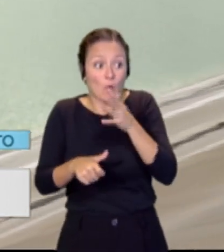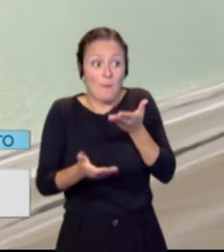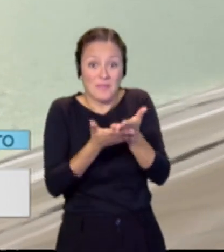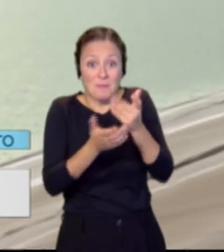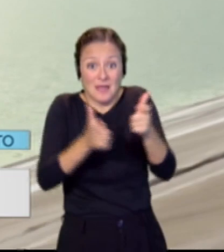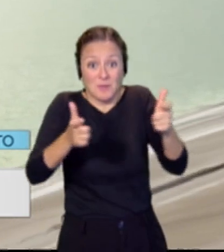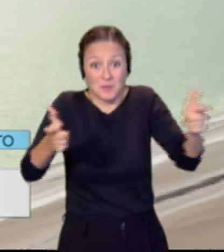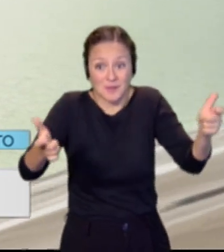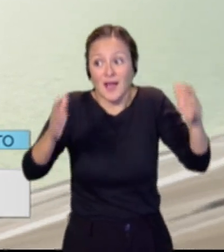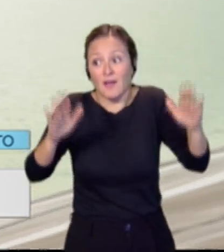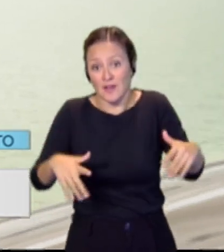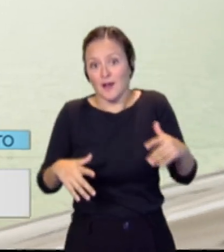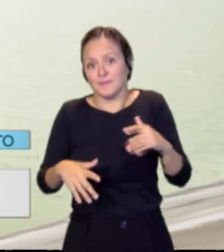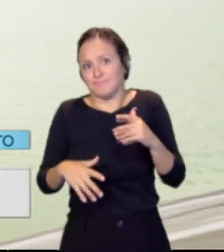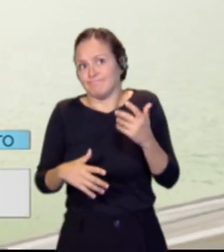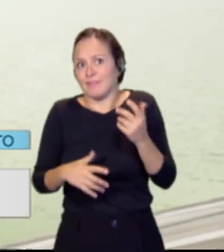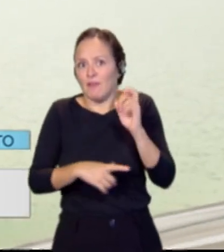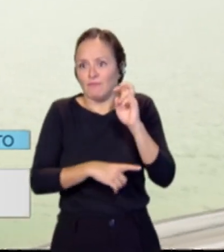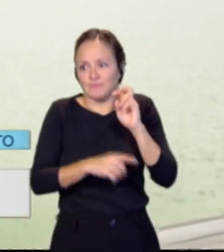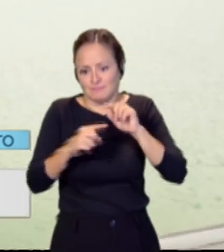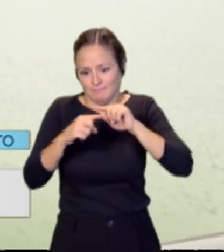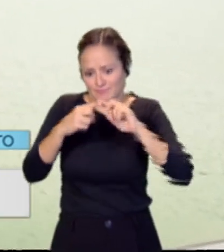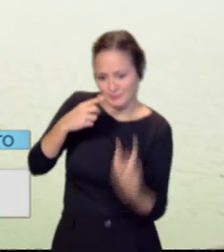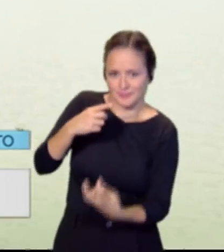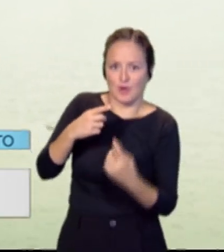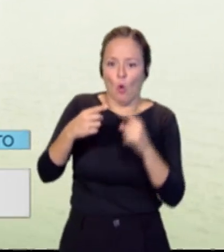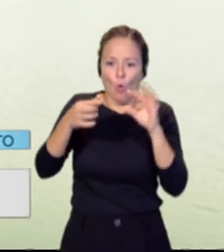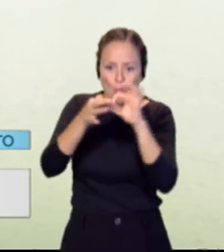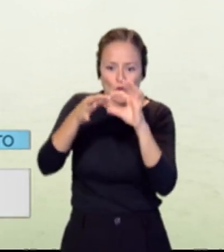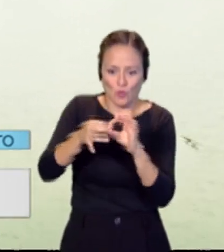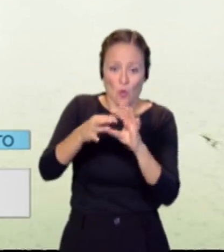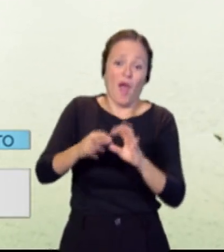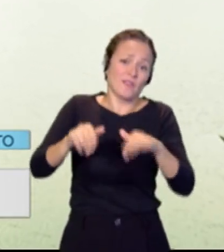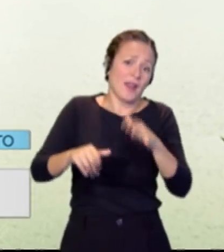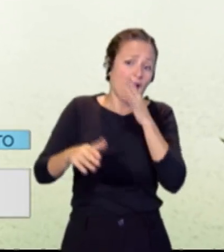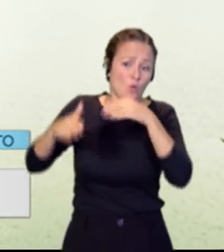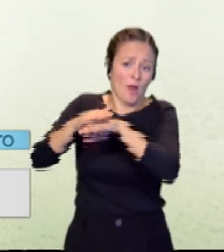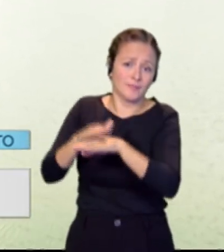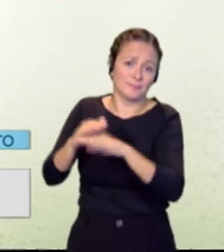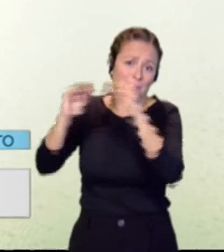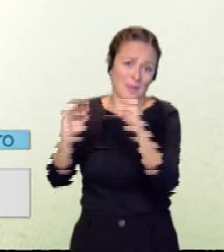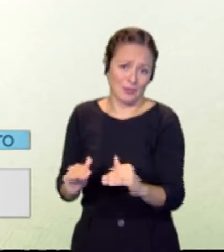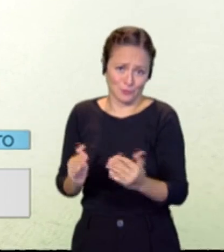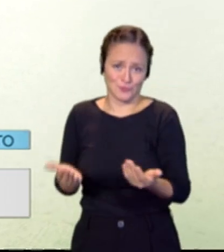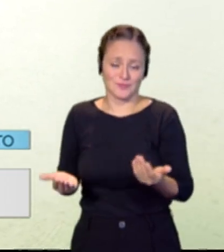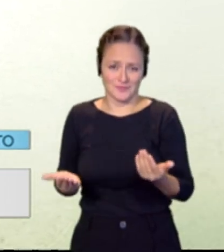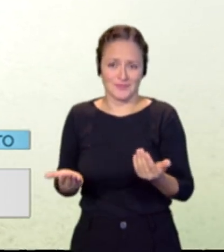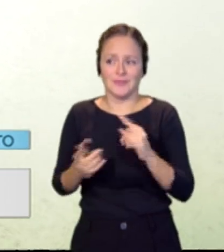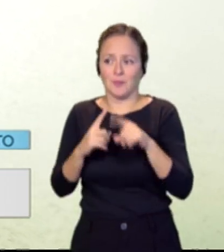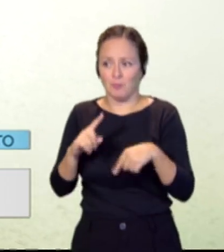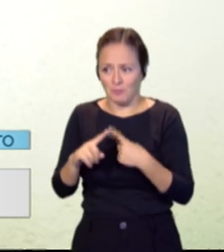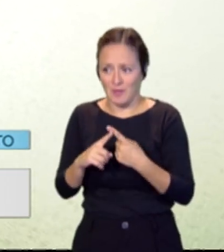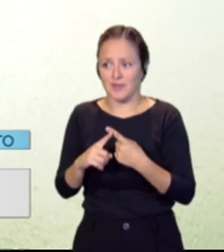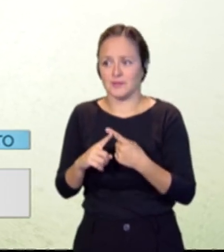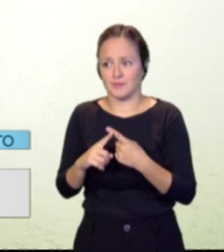factores y dan como resultado, bueno, pues bajos niveles de almacenamiento y la necesidad de poner en marcha una